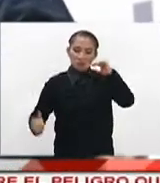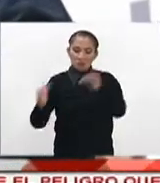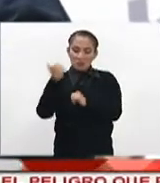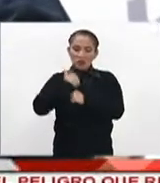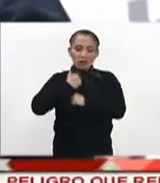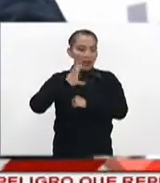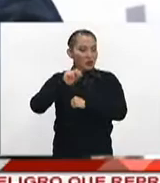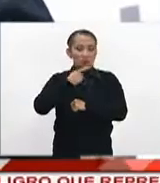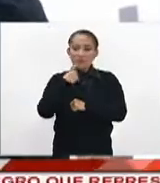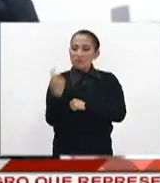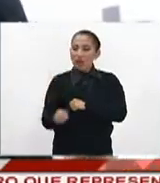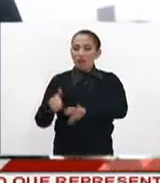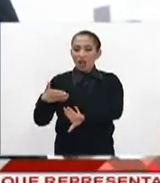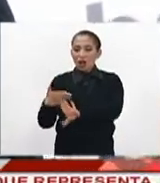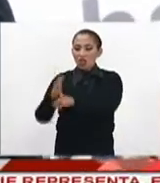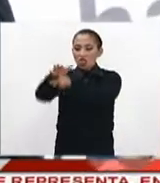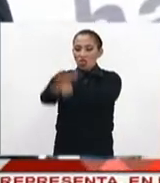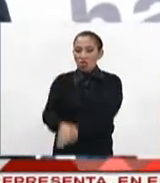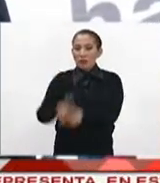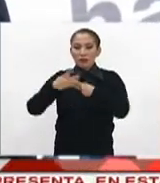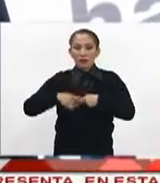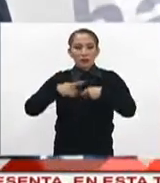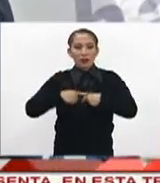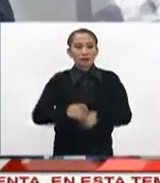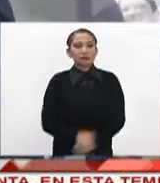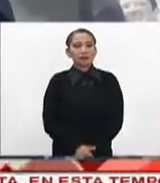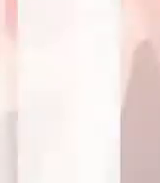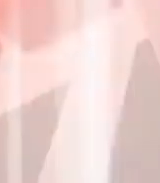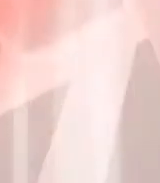Armadas y no dará la orden de reprimir a la población.